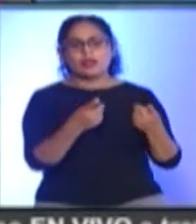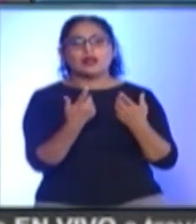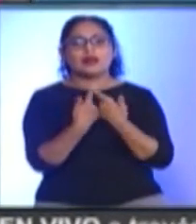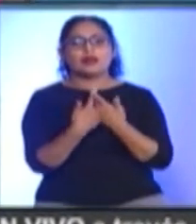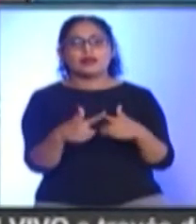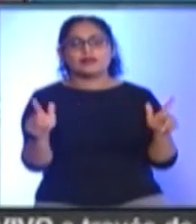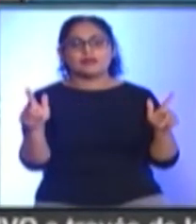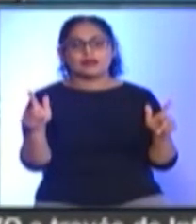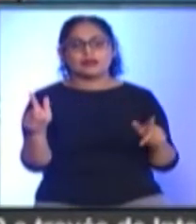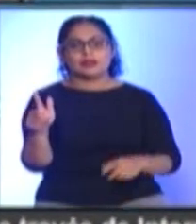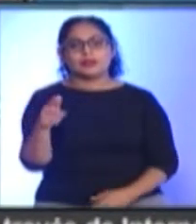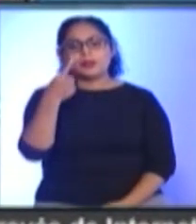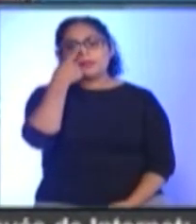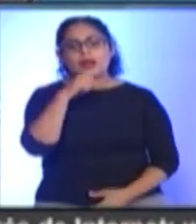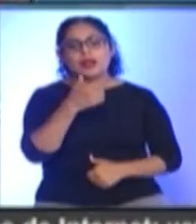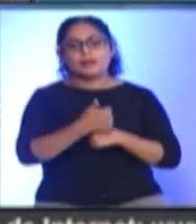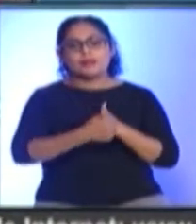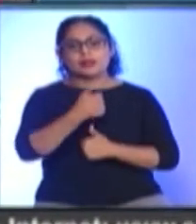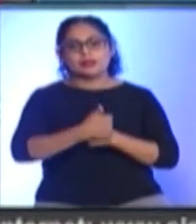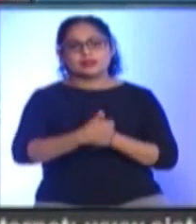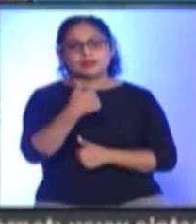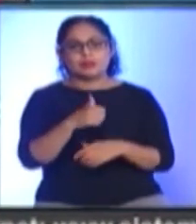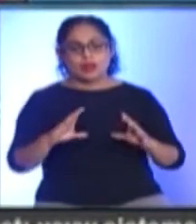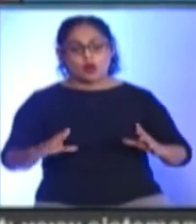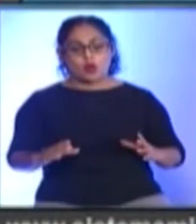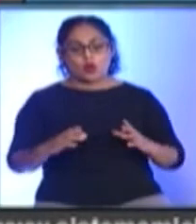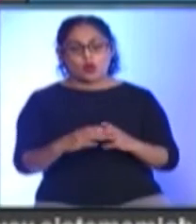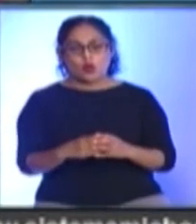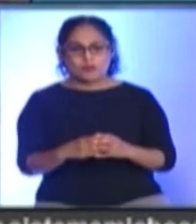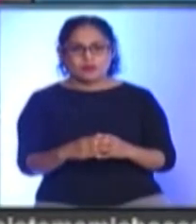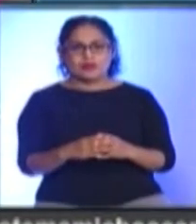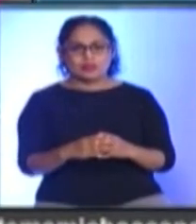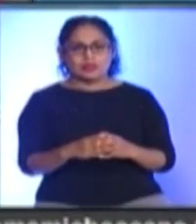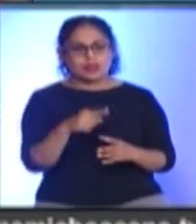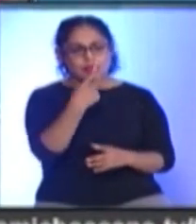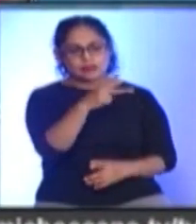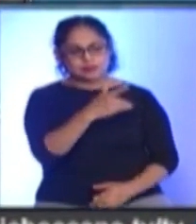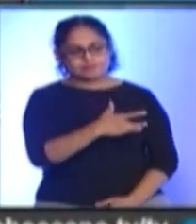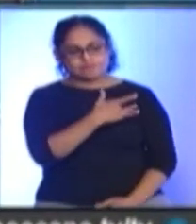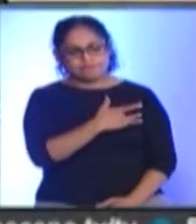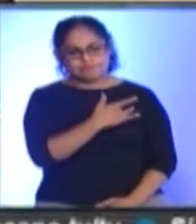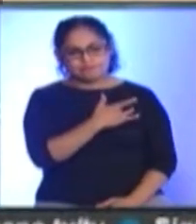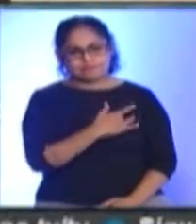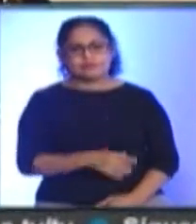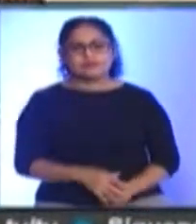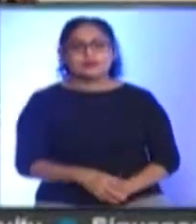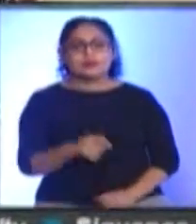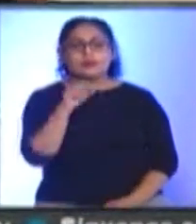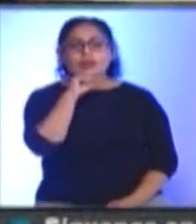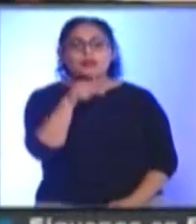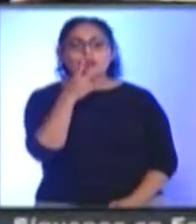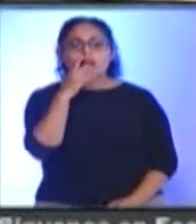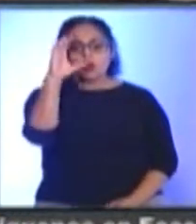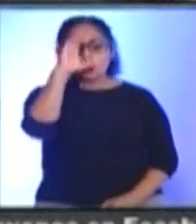tenemos Y participar De nuestra comunidad Justo desde Esa perspectiva ¿No? Resaltaron Que la